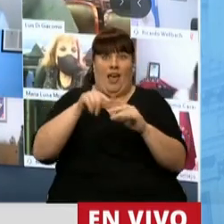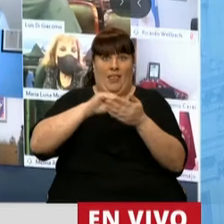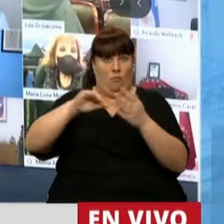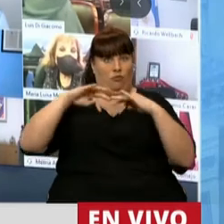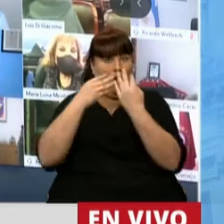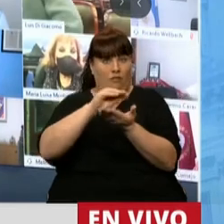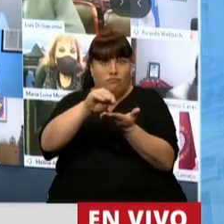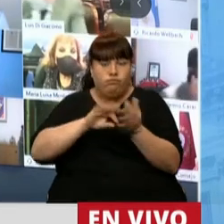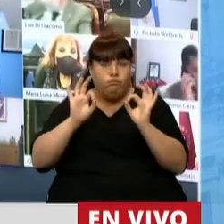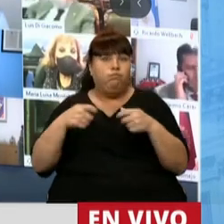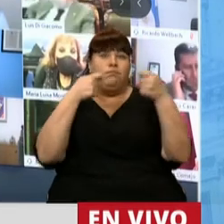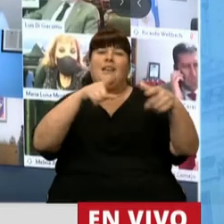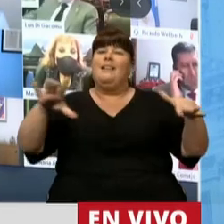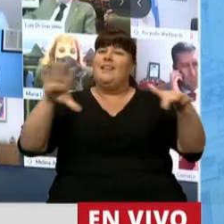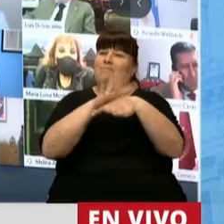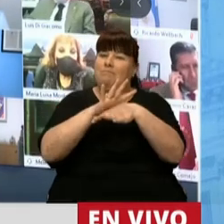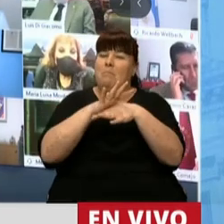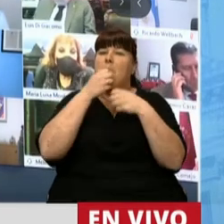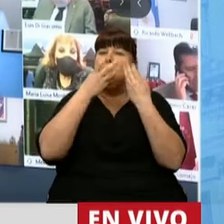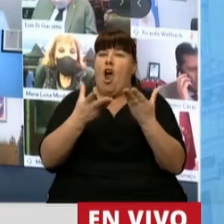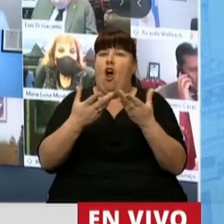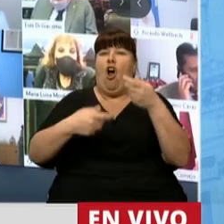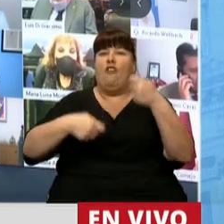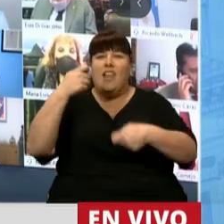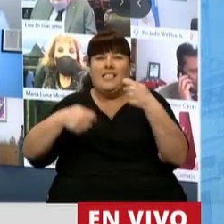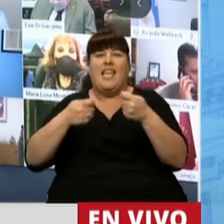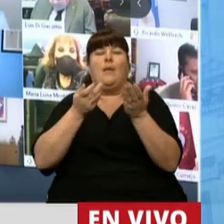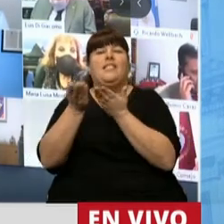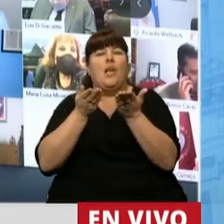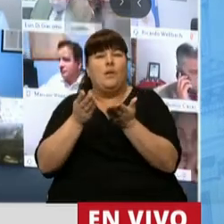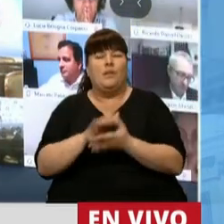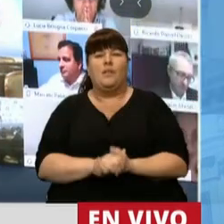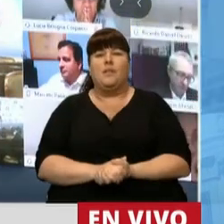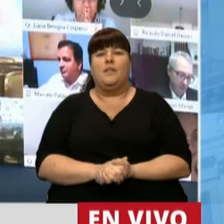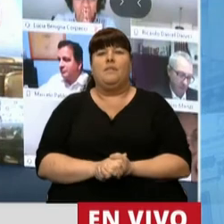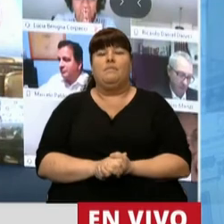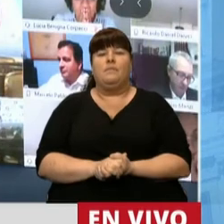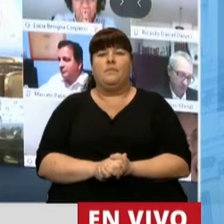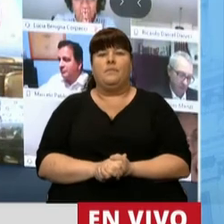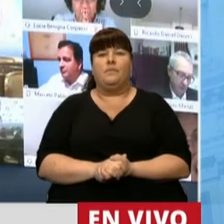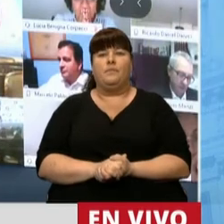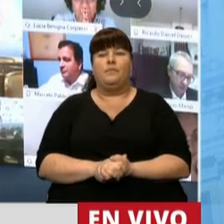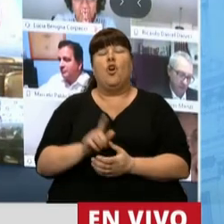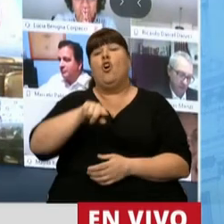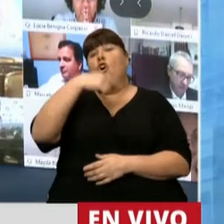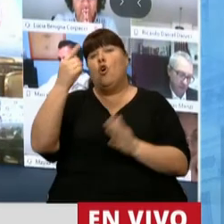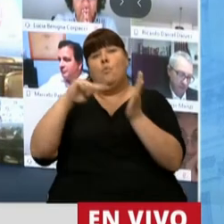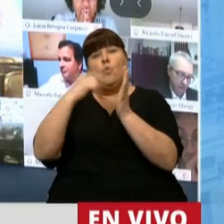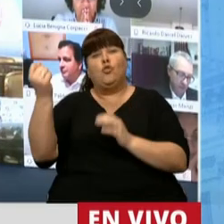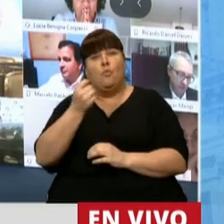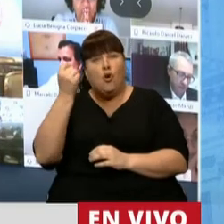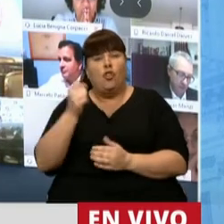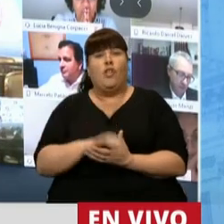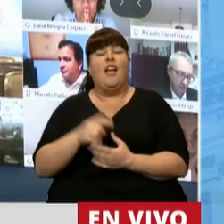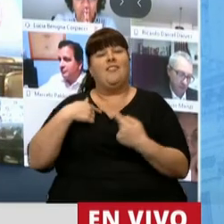recinta es la oportuna para lograr mayor flexibilidad en los servicios que el mundo necesita. Otro punto importante